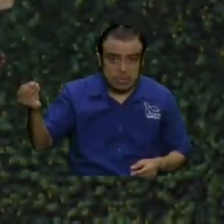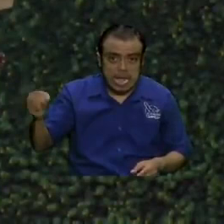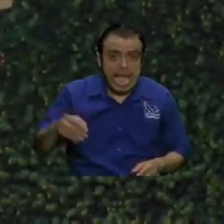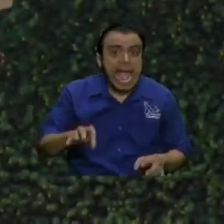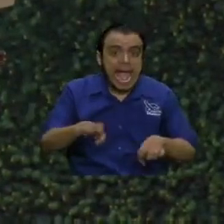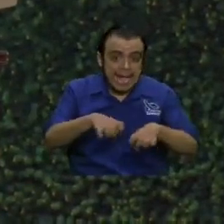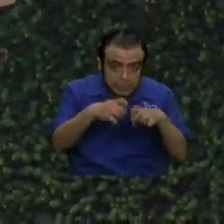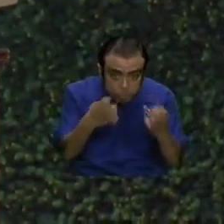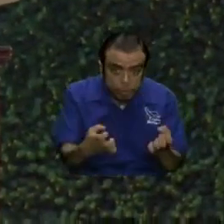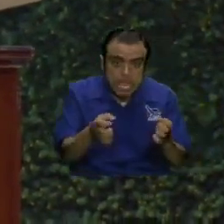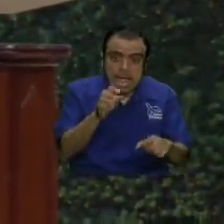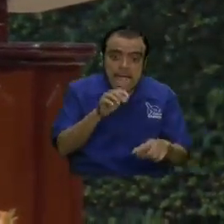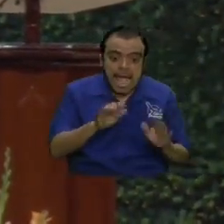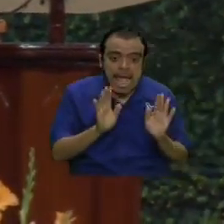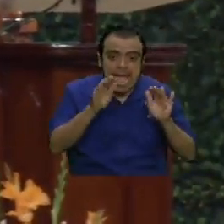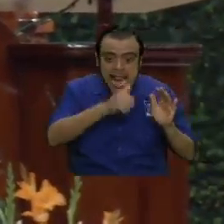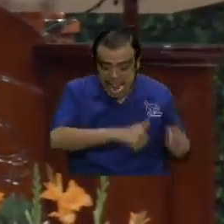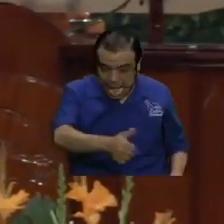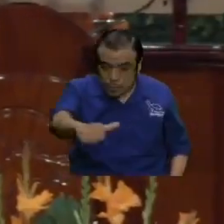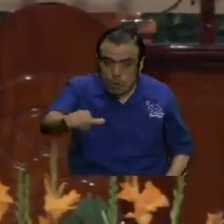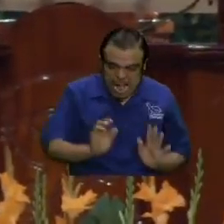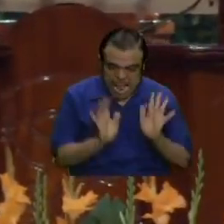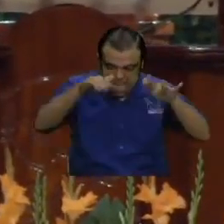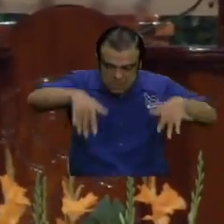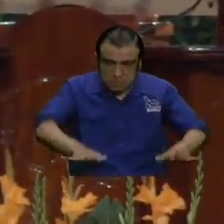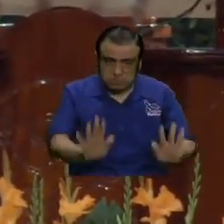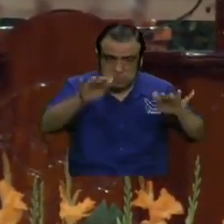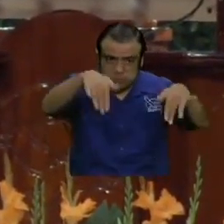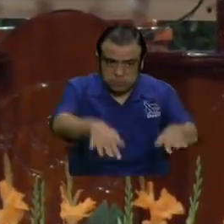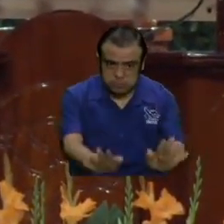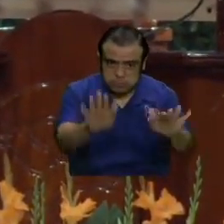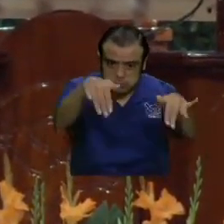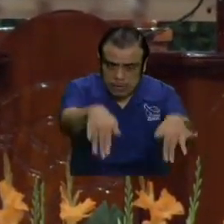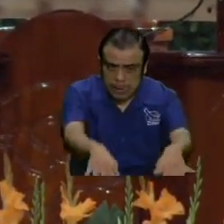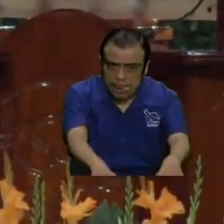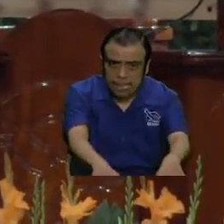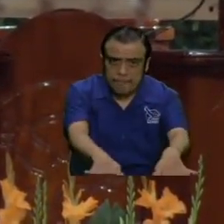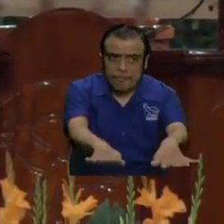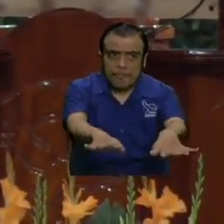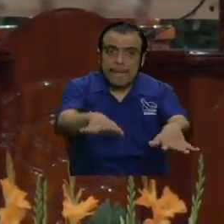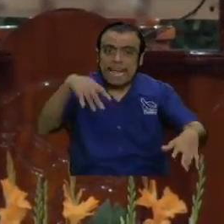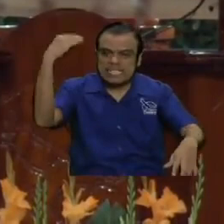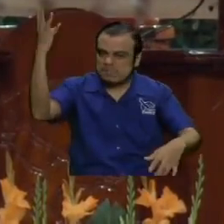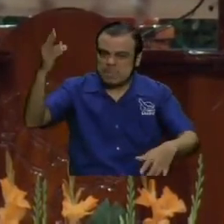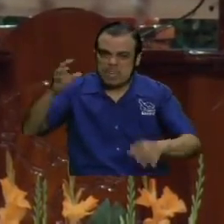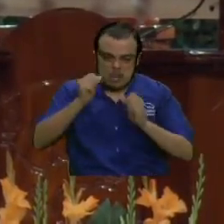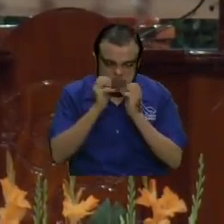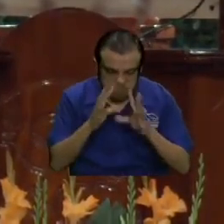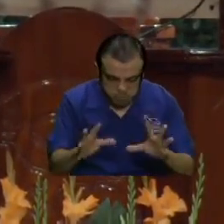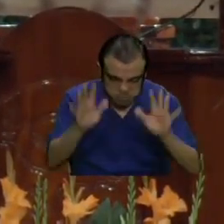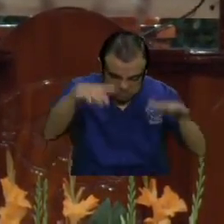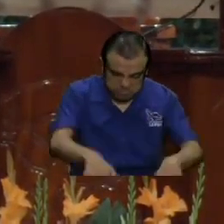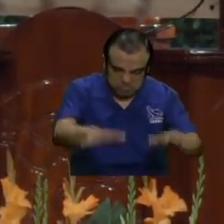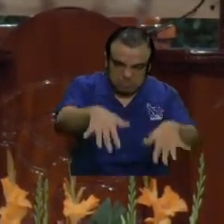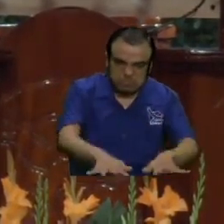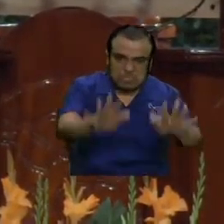el agua, las olas, el agua, las estaban azotando espíritus.